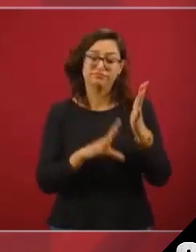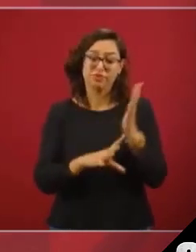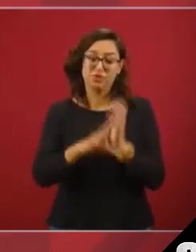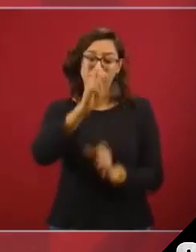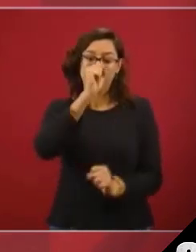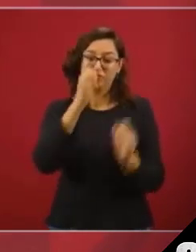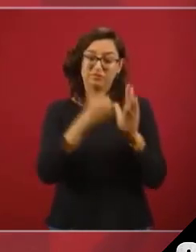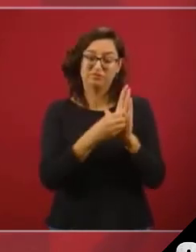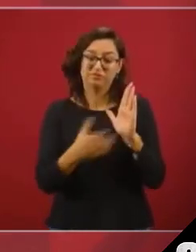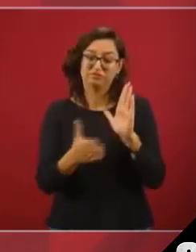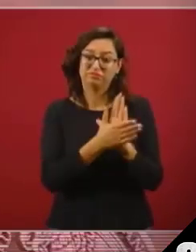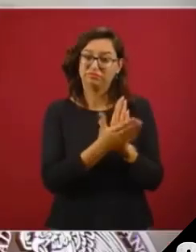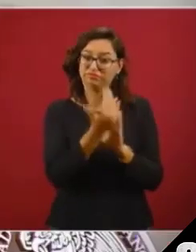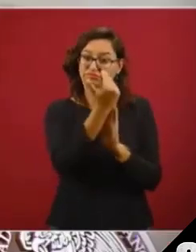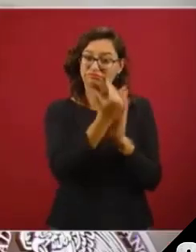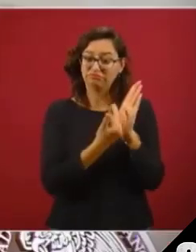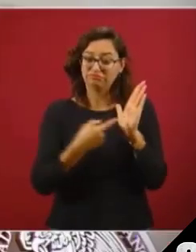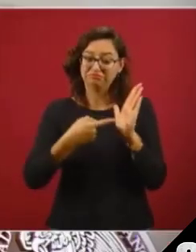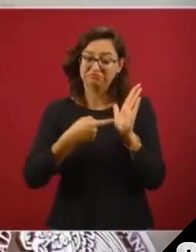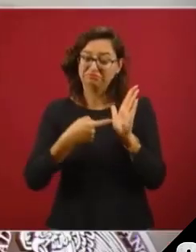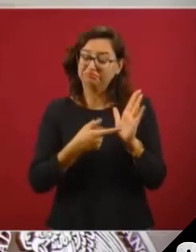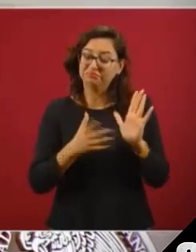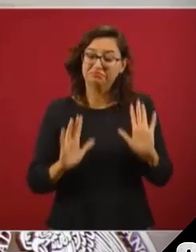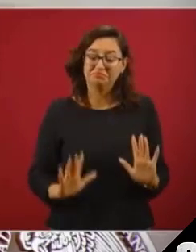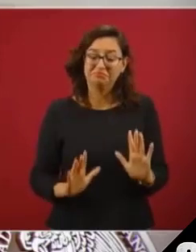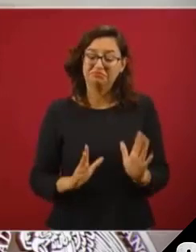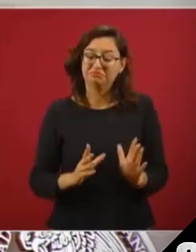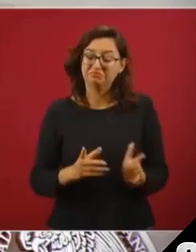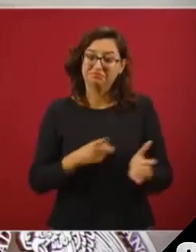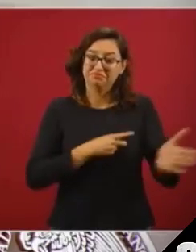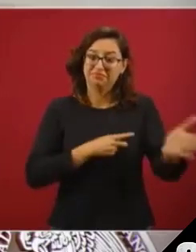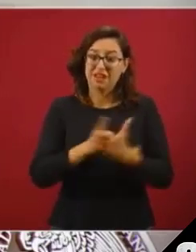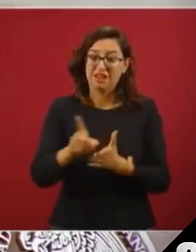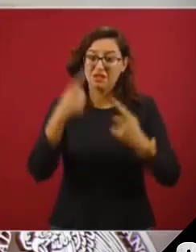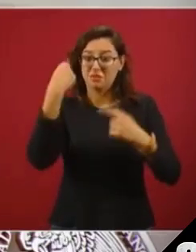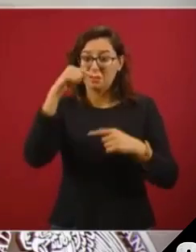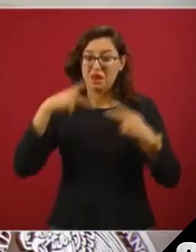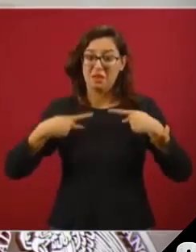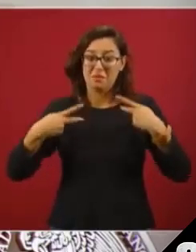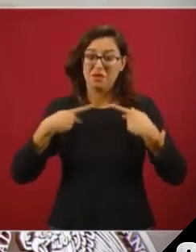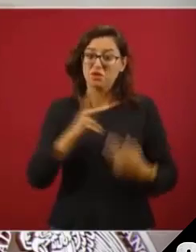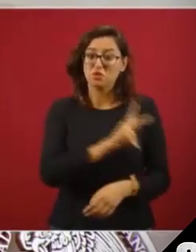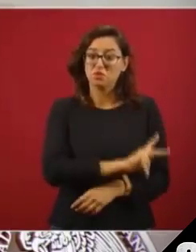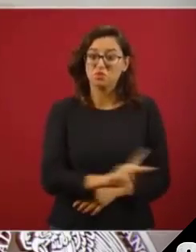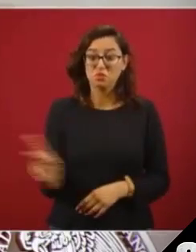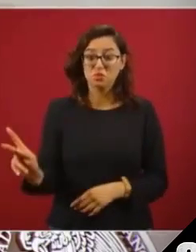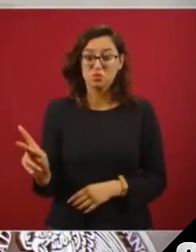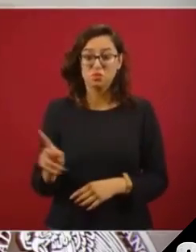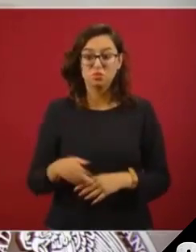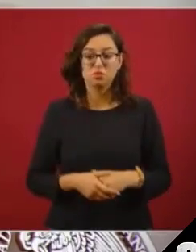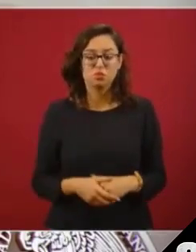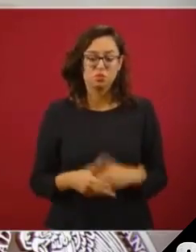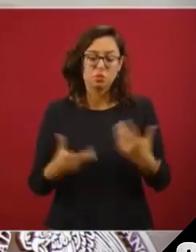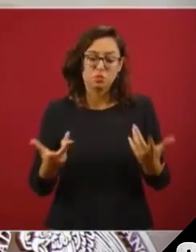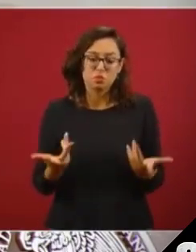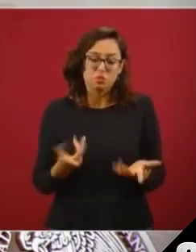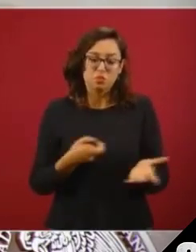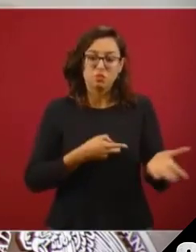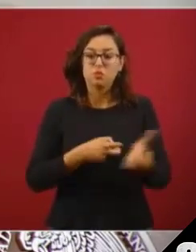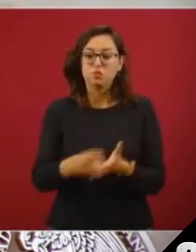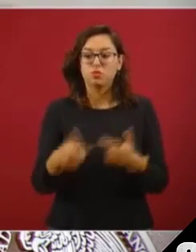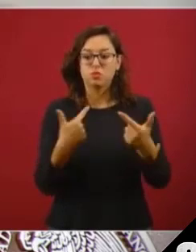que tenemos todos los mexicanos, el derecho de asociarnos,